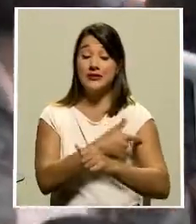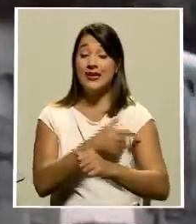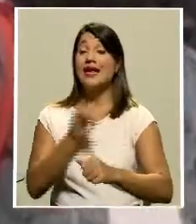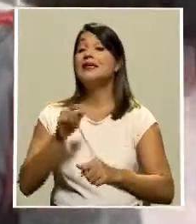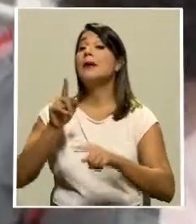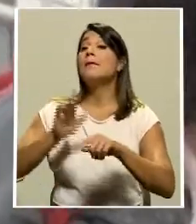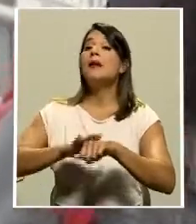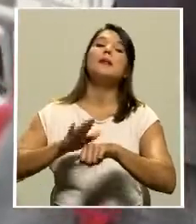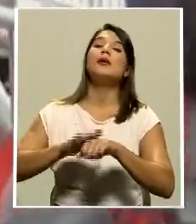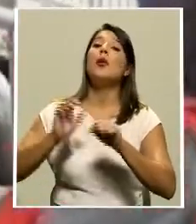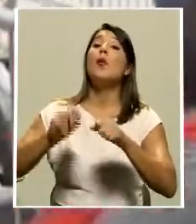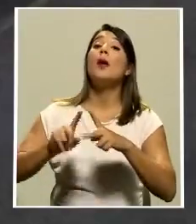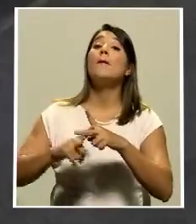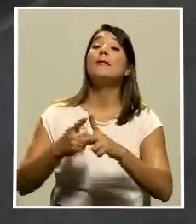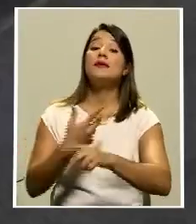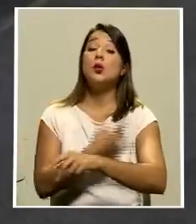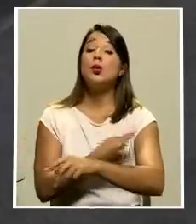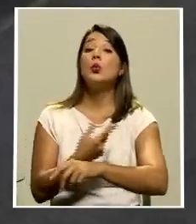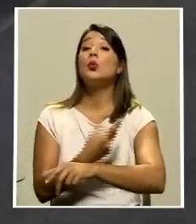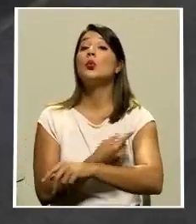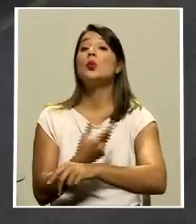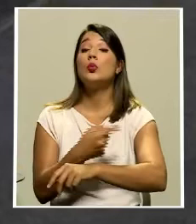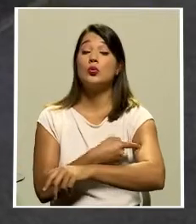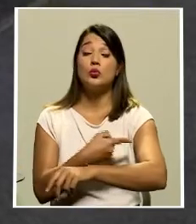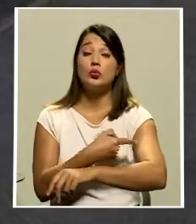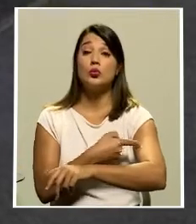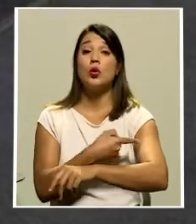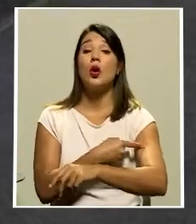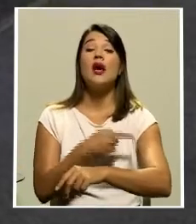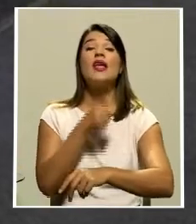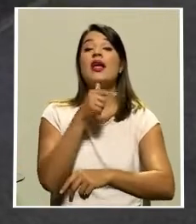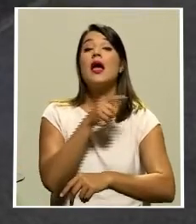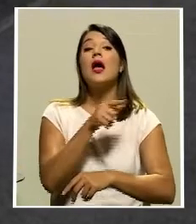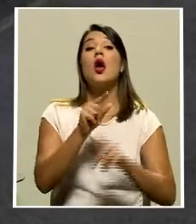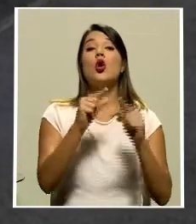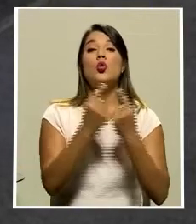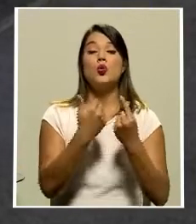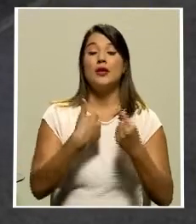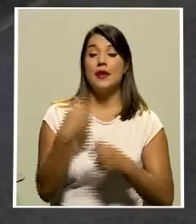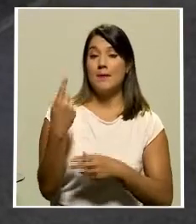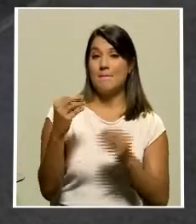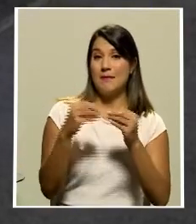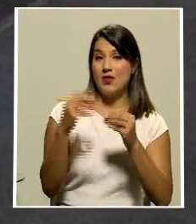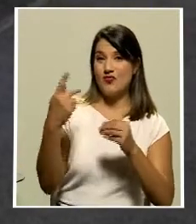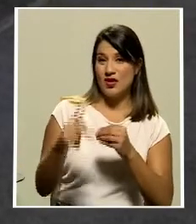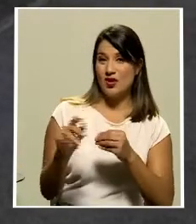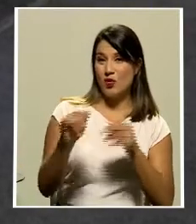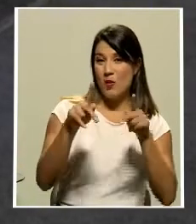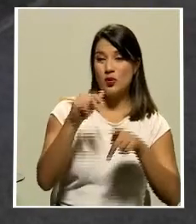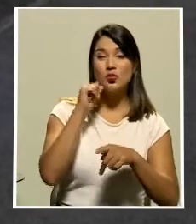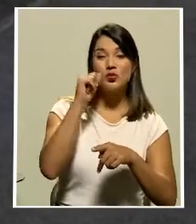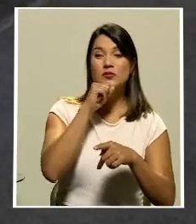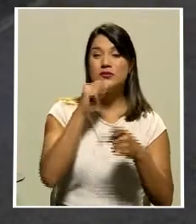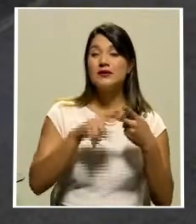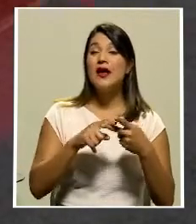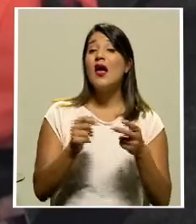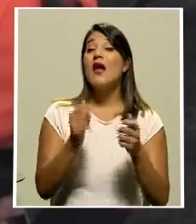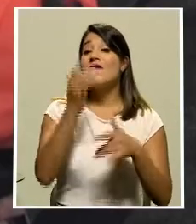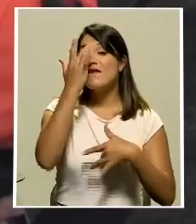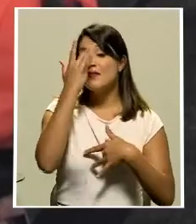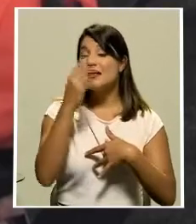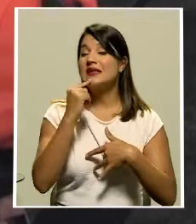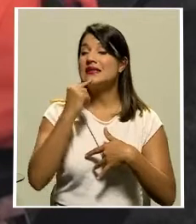comenzar a vacunar a los llamados grupos de riesgo compuestos por trabajadores sanitarios ancianos enfermos crónicos y los